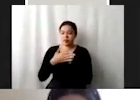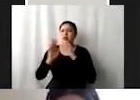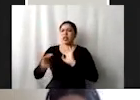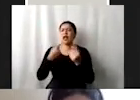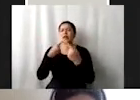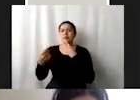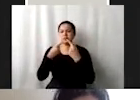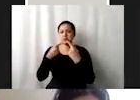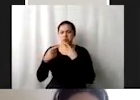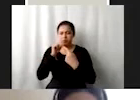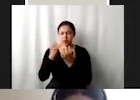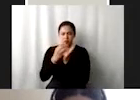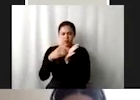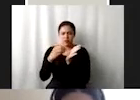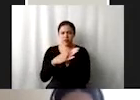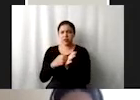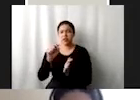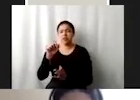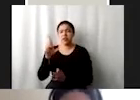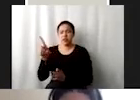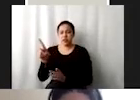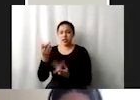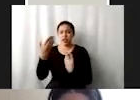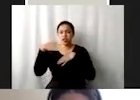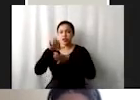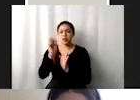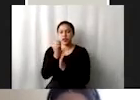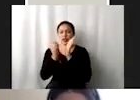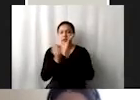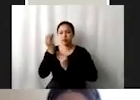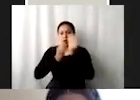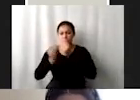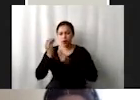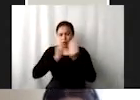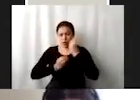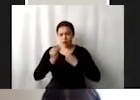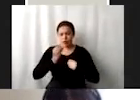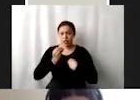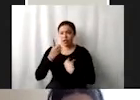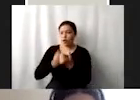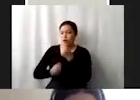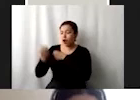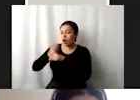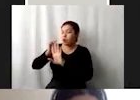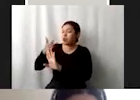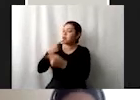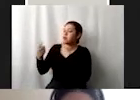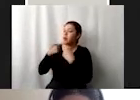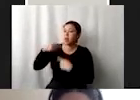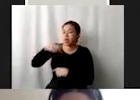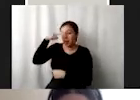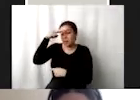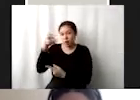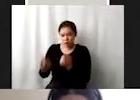igual como la agenda 2030 sobre los sistemas alimentarios desde el año pasado, México ha sido sede de